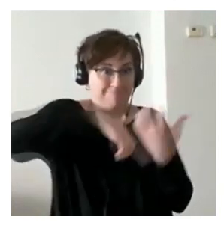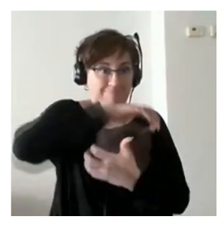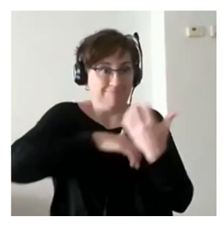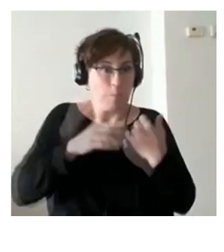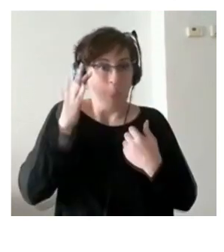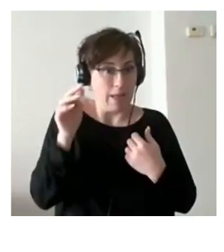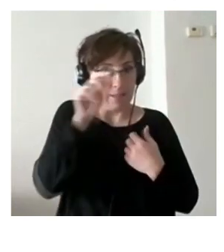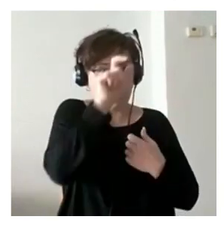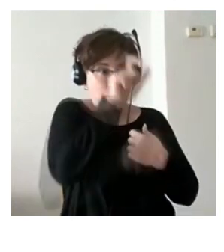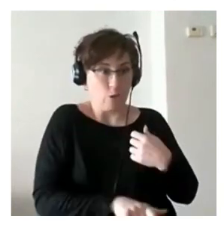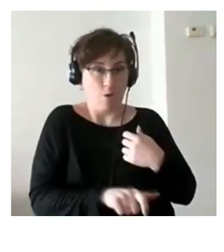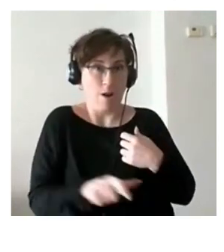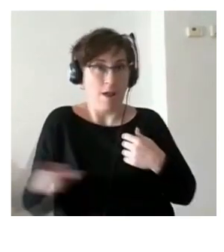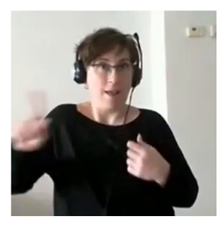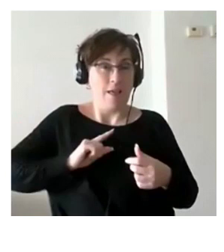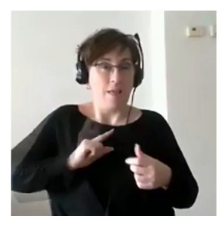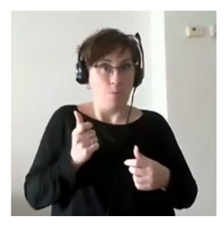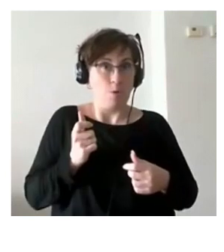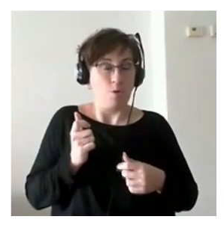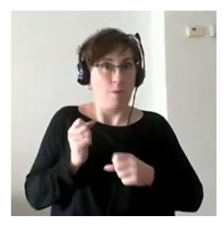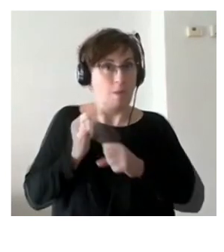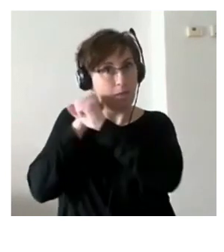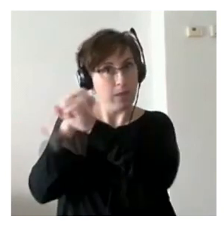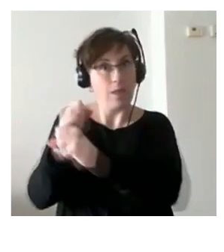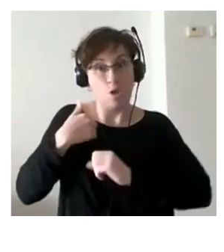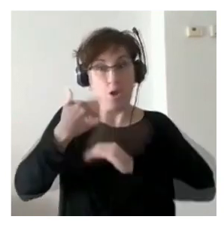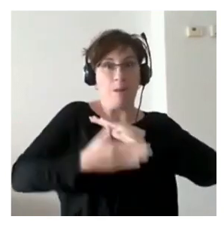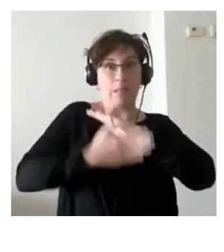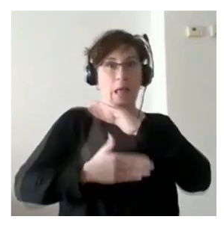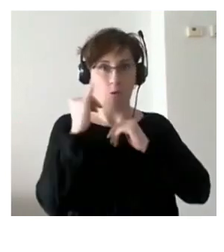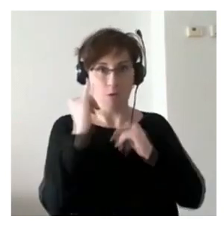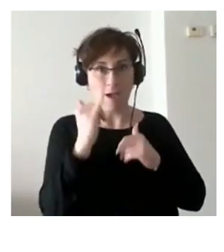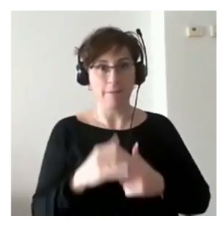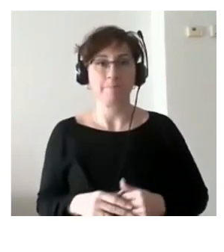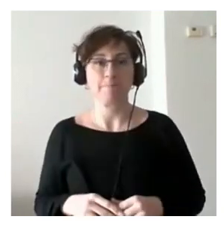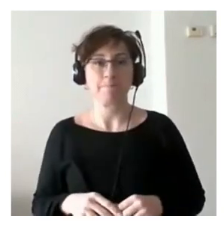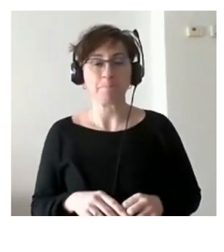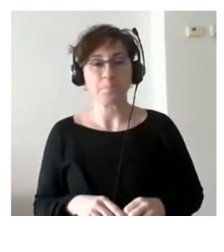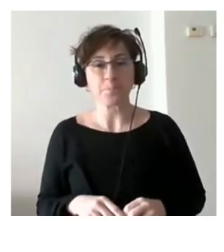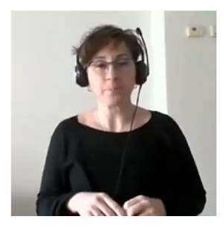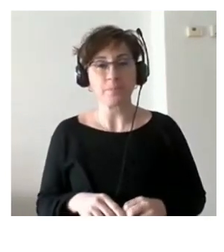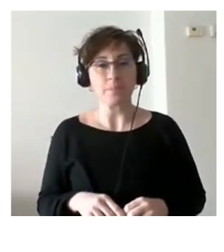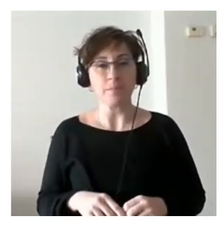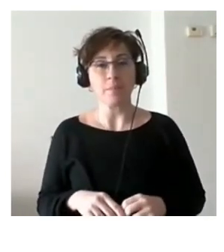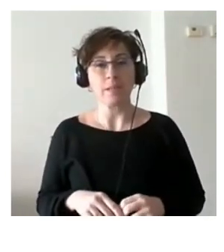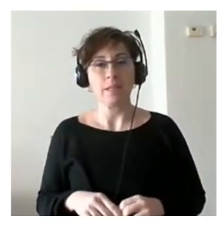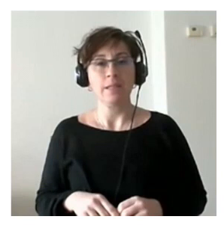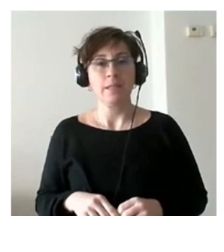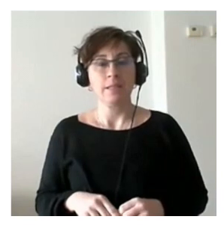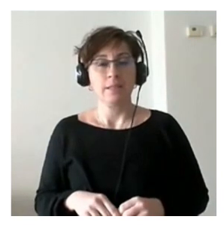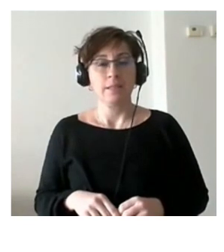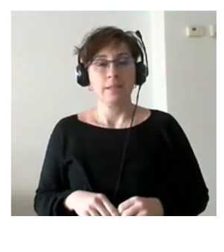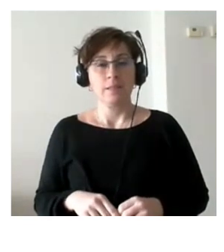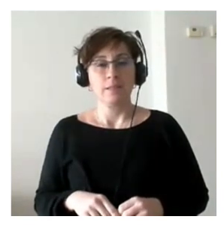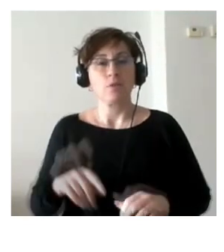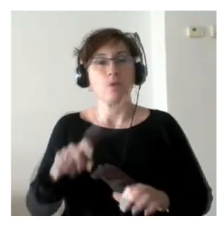yo como su hermana estaba también muy limitada entonces qué nos aporta Plena Euclucción pues qué le aportó